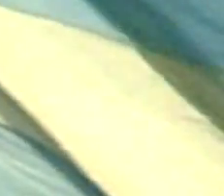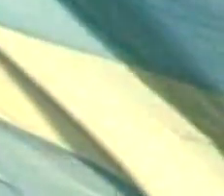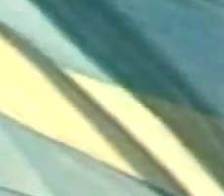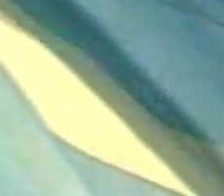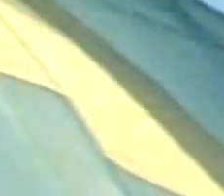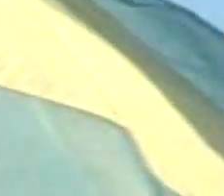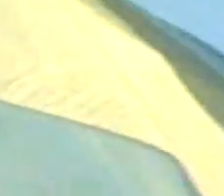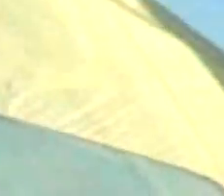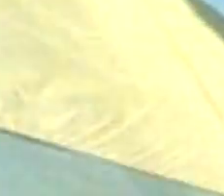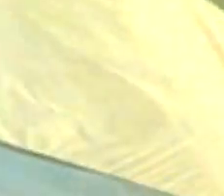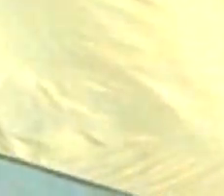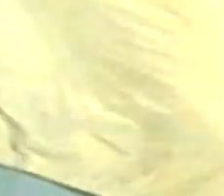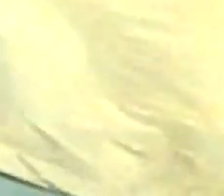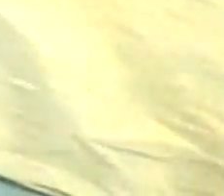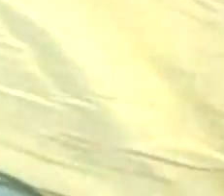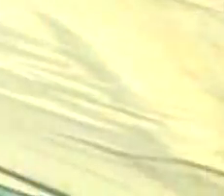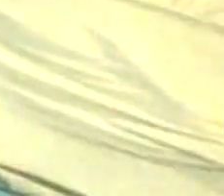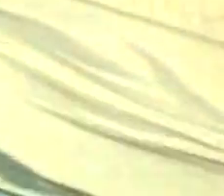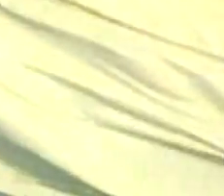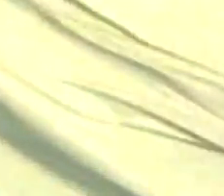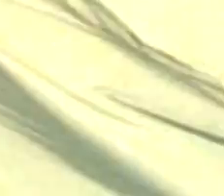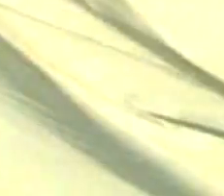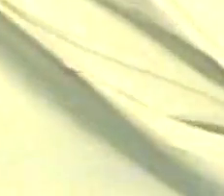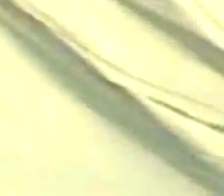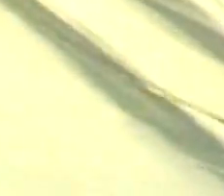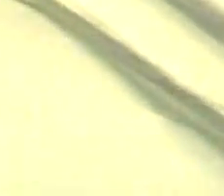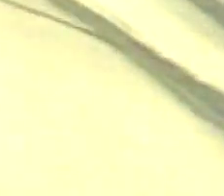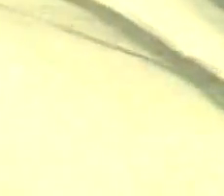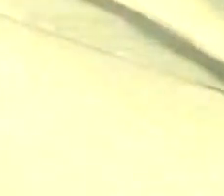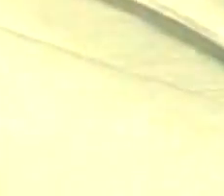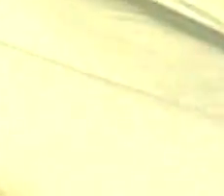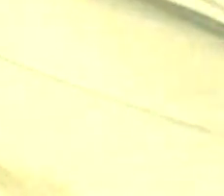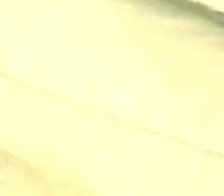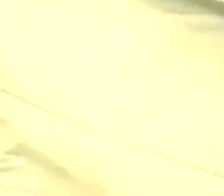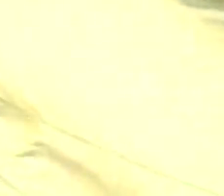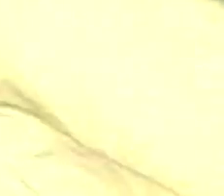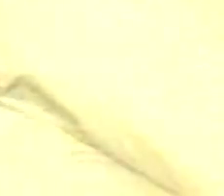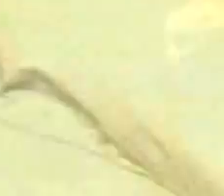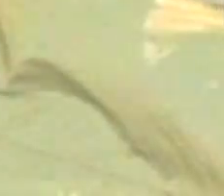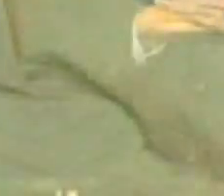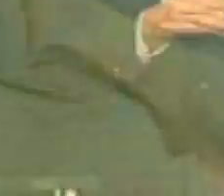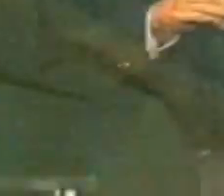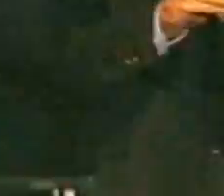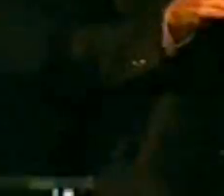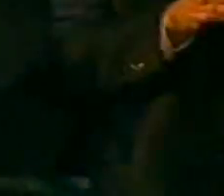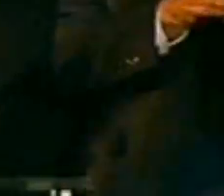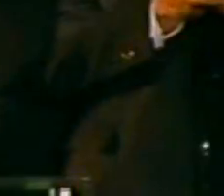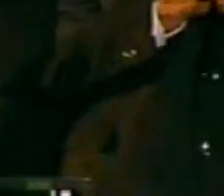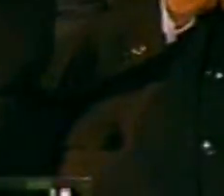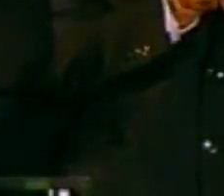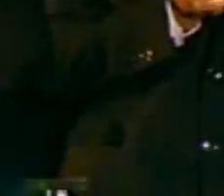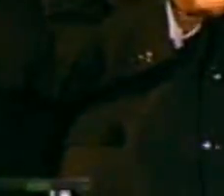habla para todo el país la señora Presidenta de la Nación, doctora Cristina Fernández de Kirchner.